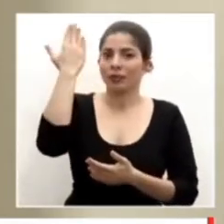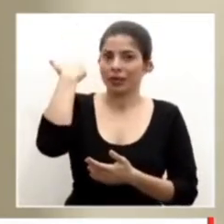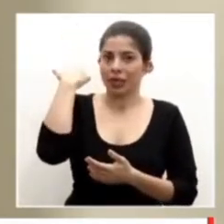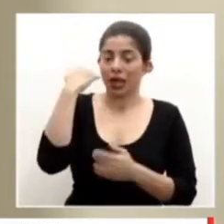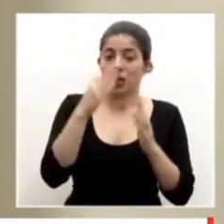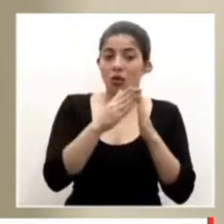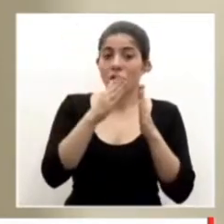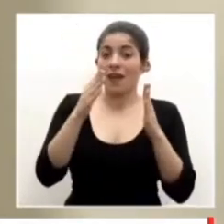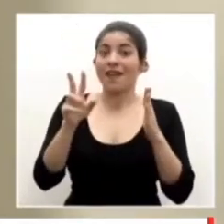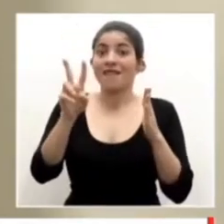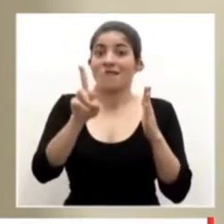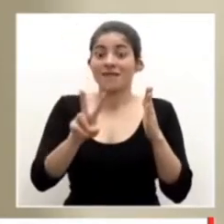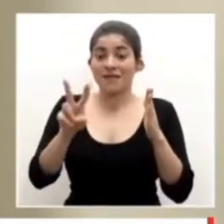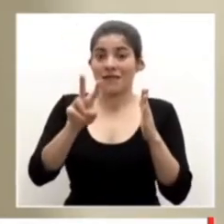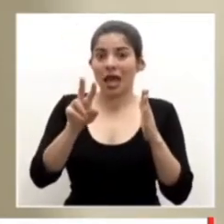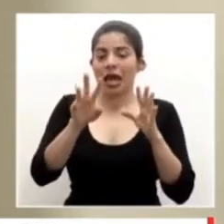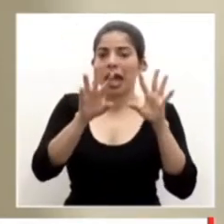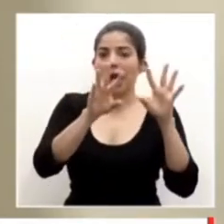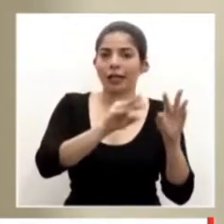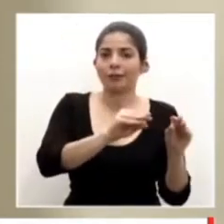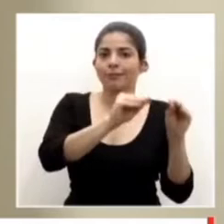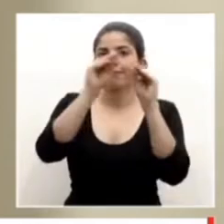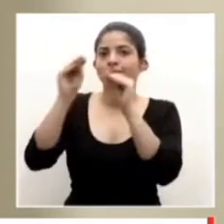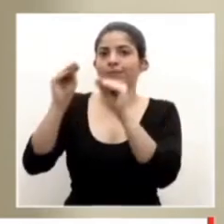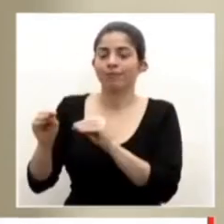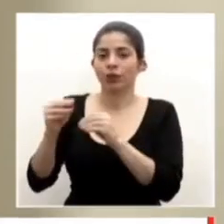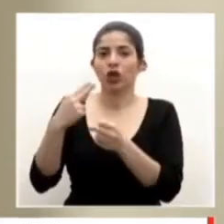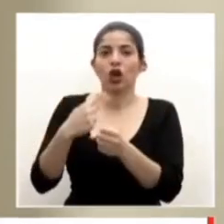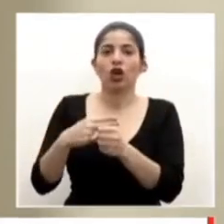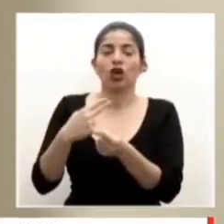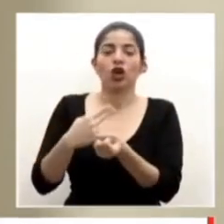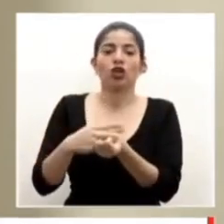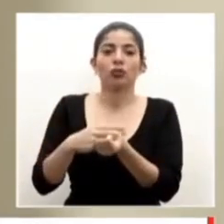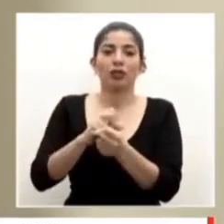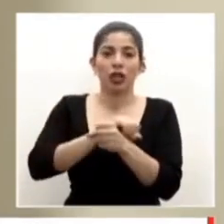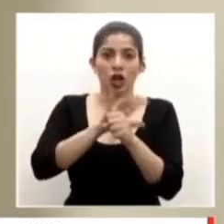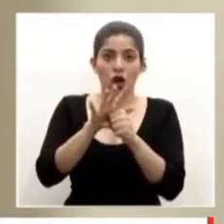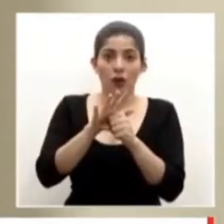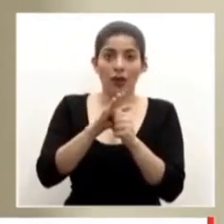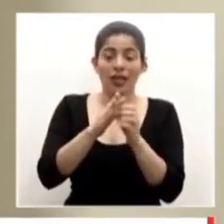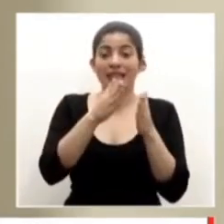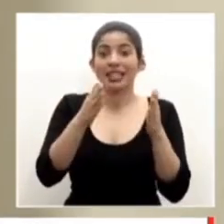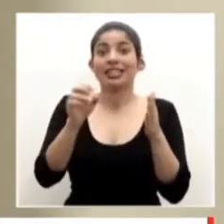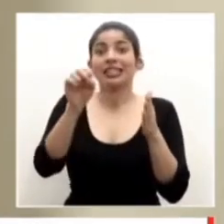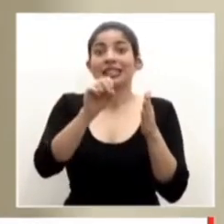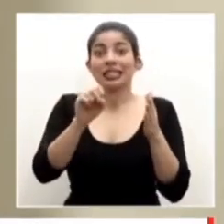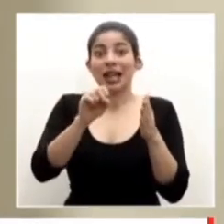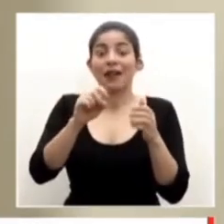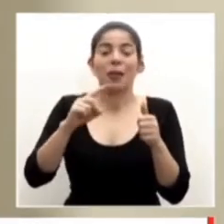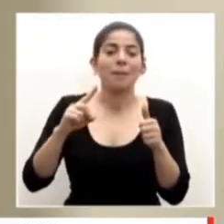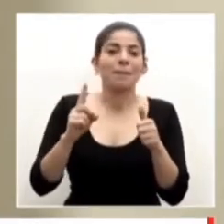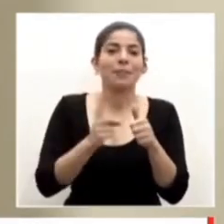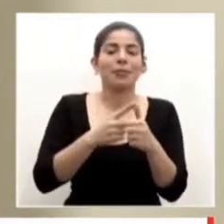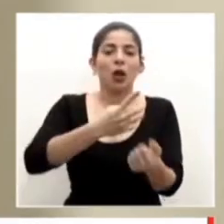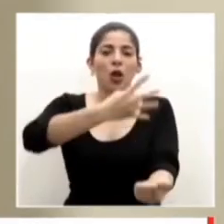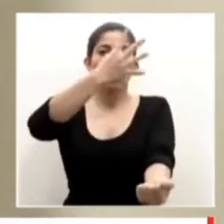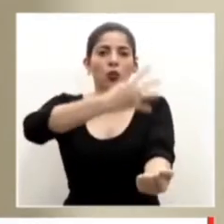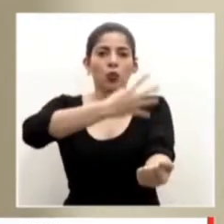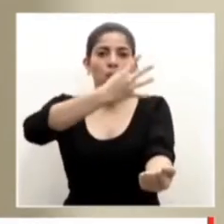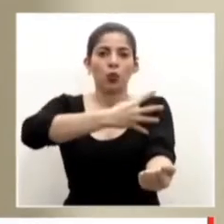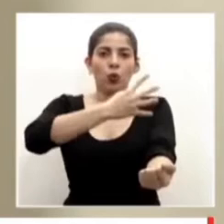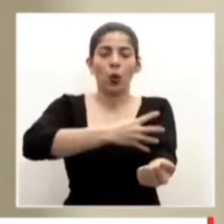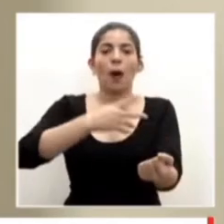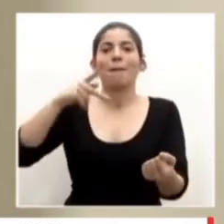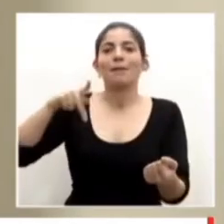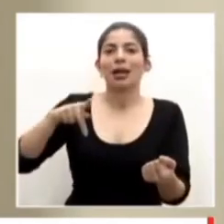El viernes fue trasladada a SEACO y el sábado se le hizo la primera infusión de plasma